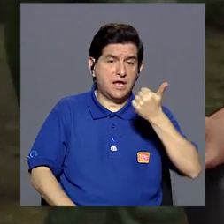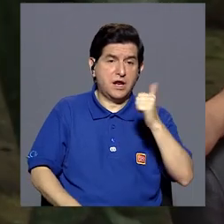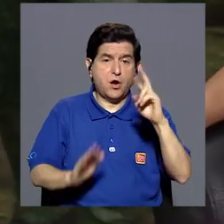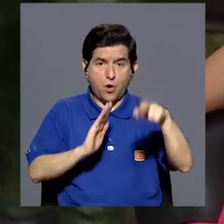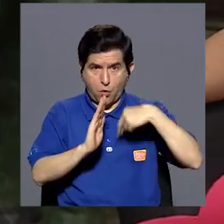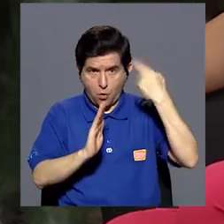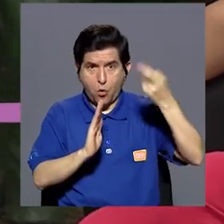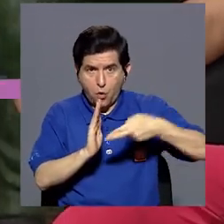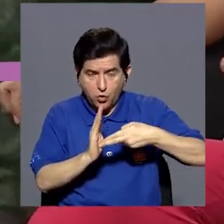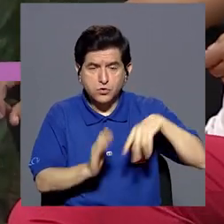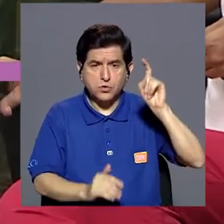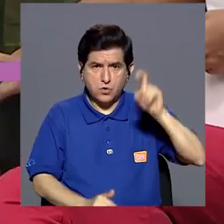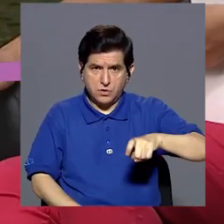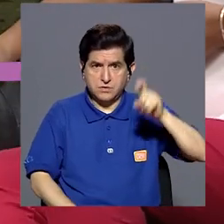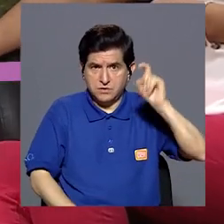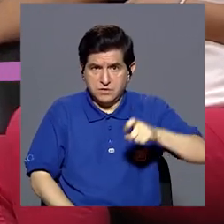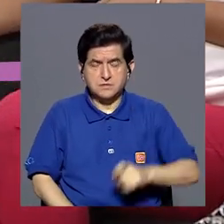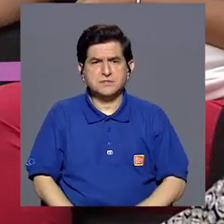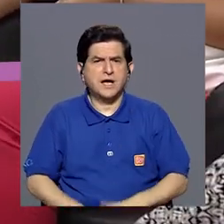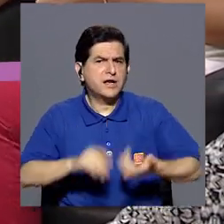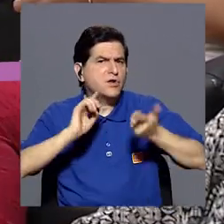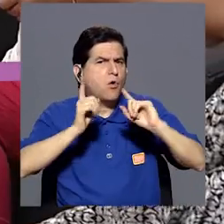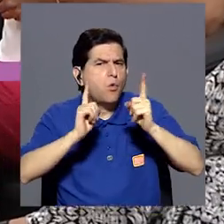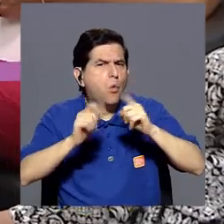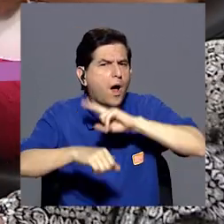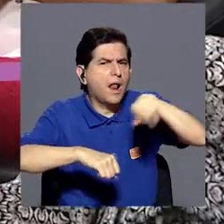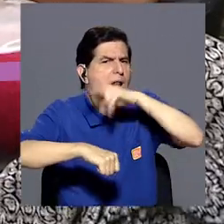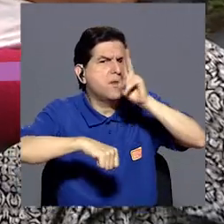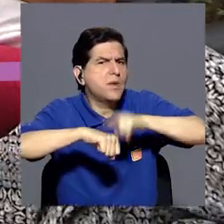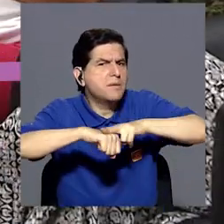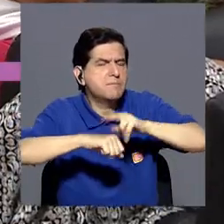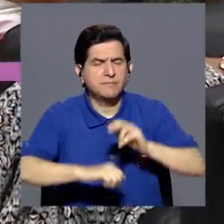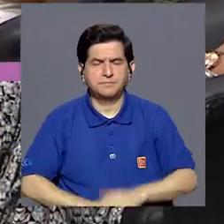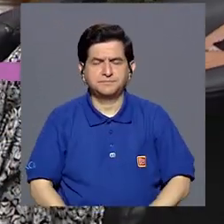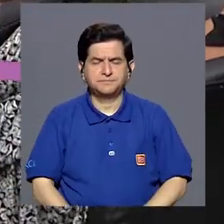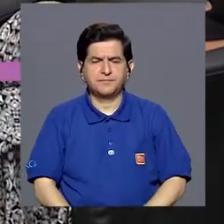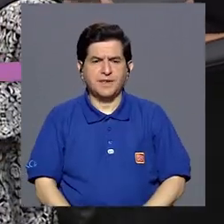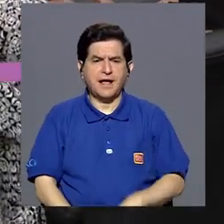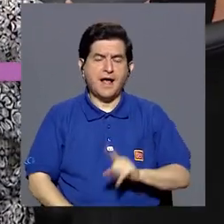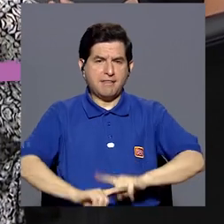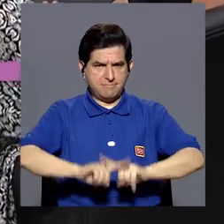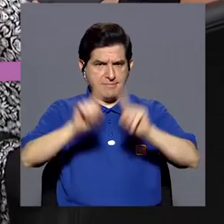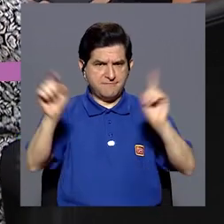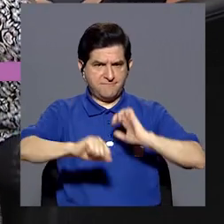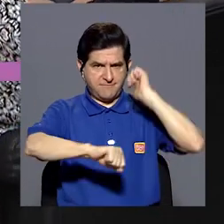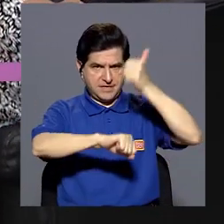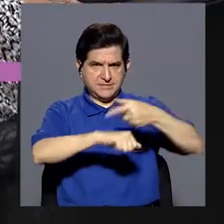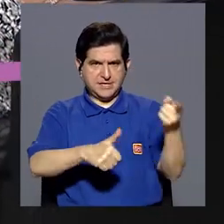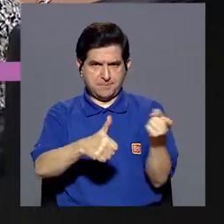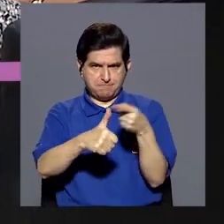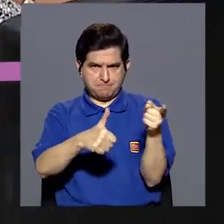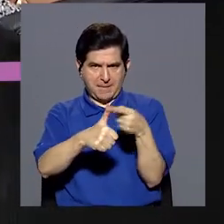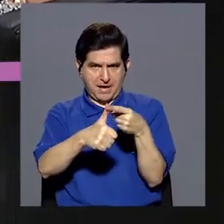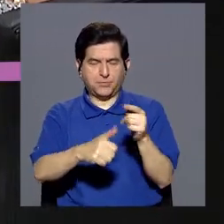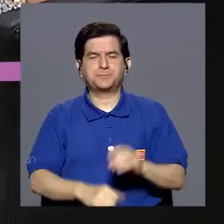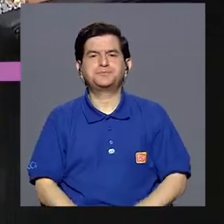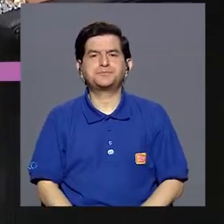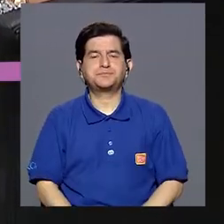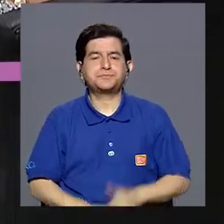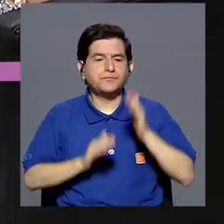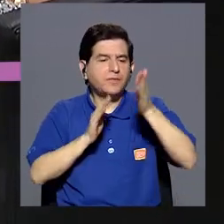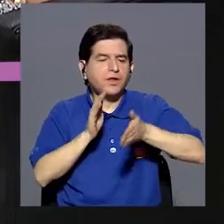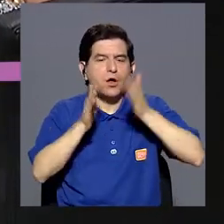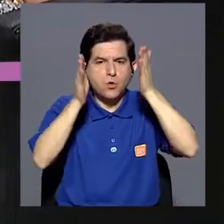¿Tiene otros roles? Tiene otros ¿Tiene que ser como cuáles normalmente han visto? Bueno, ahí tenemos que diferenciar, en primer lugar, tenemos que